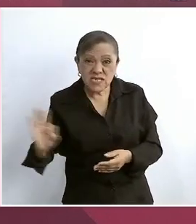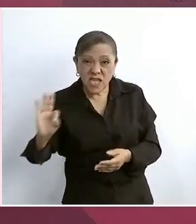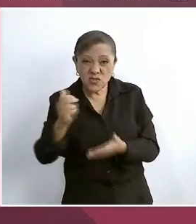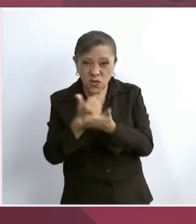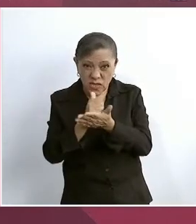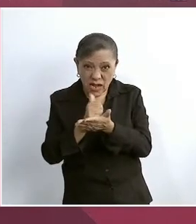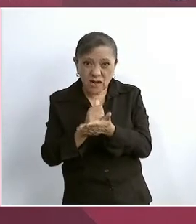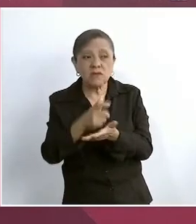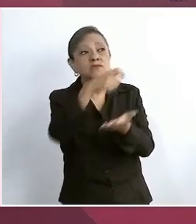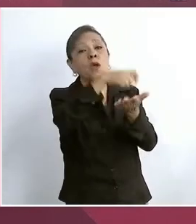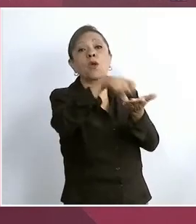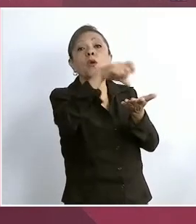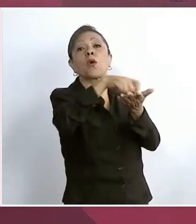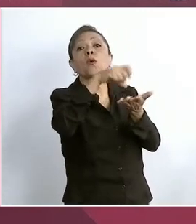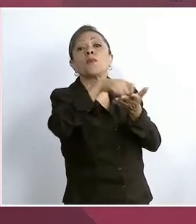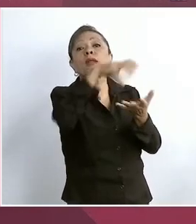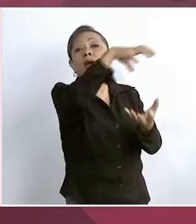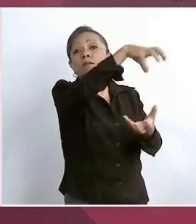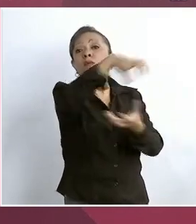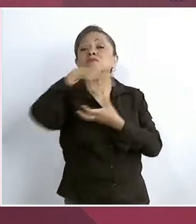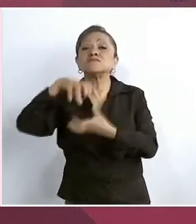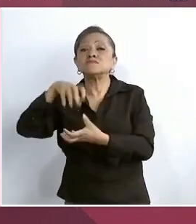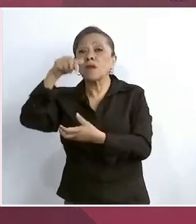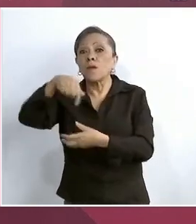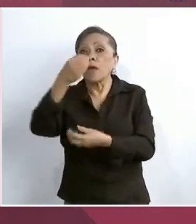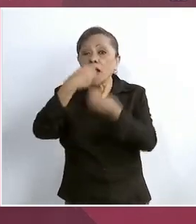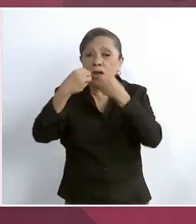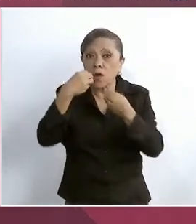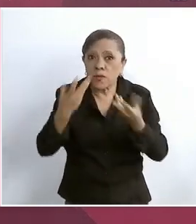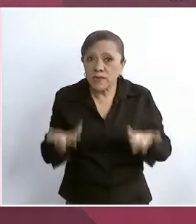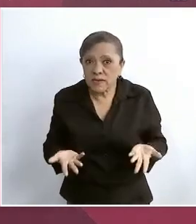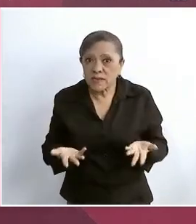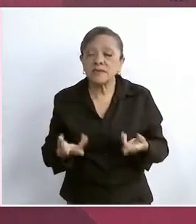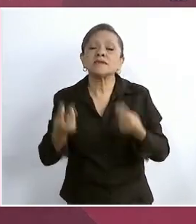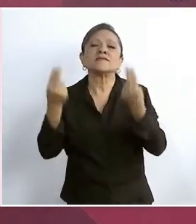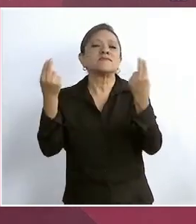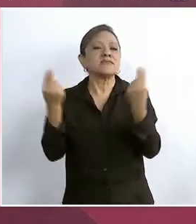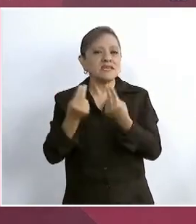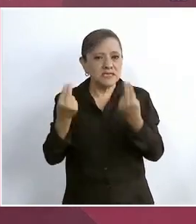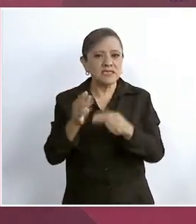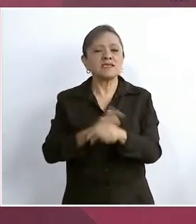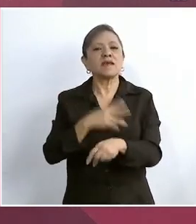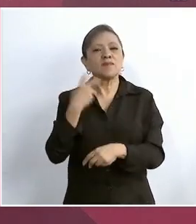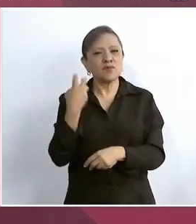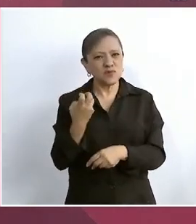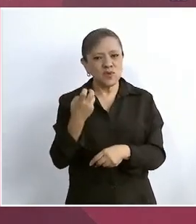arroz que consumimos. tenemos que por eso